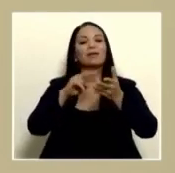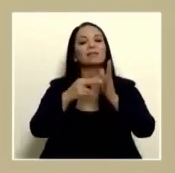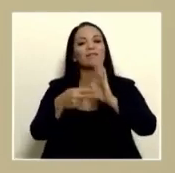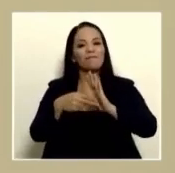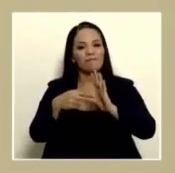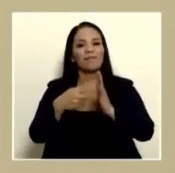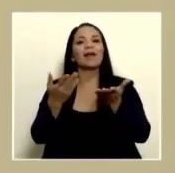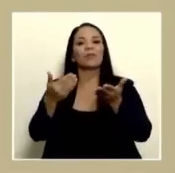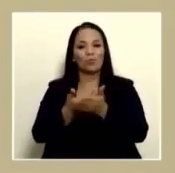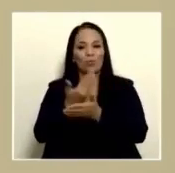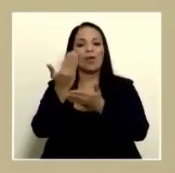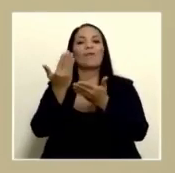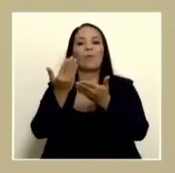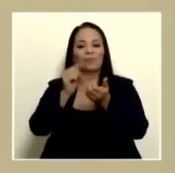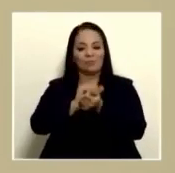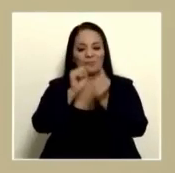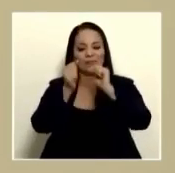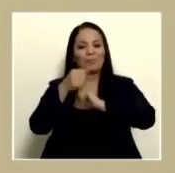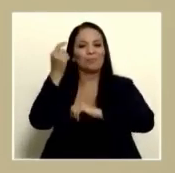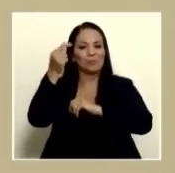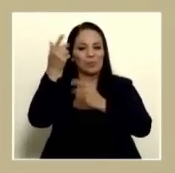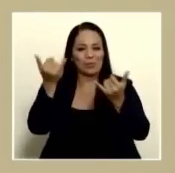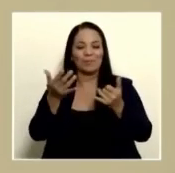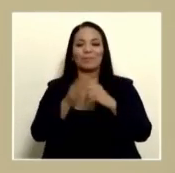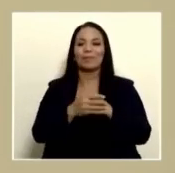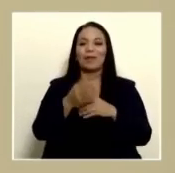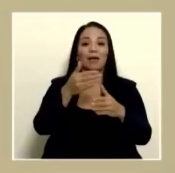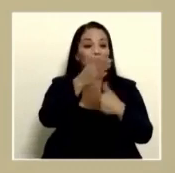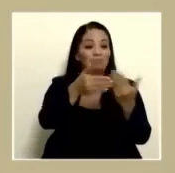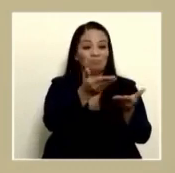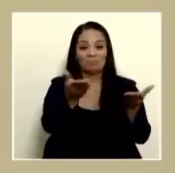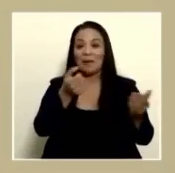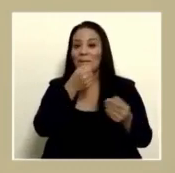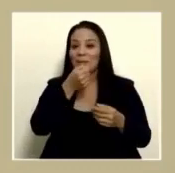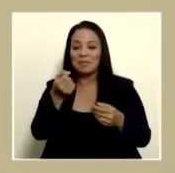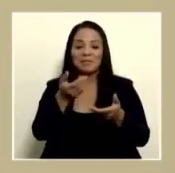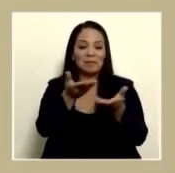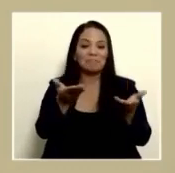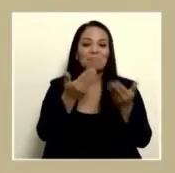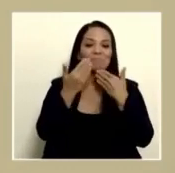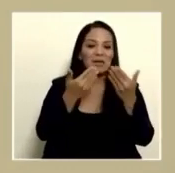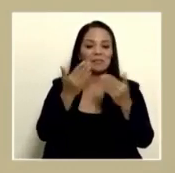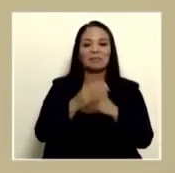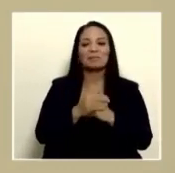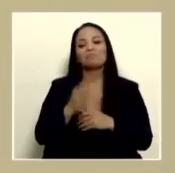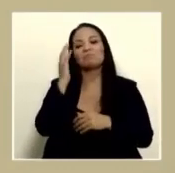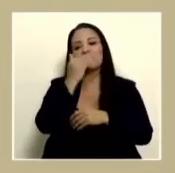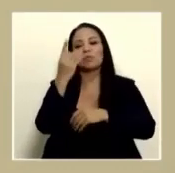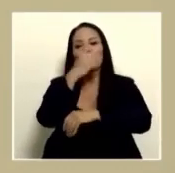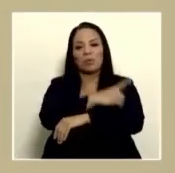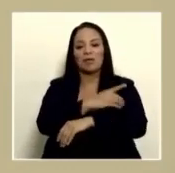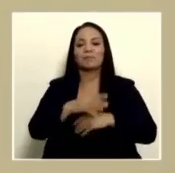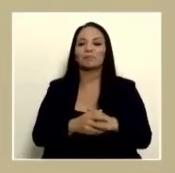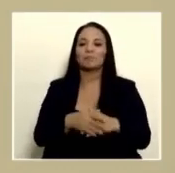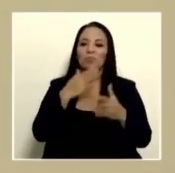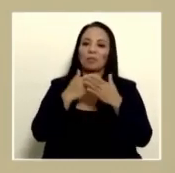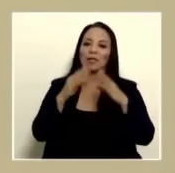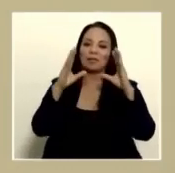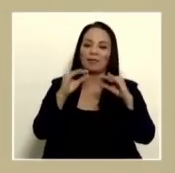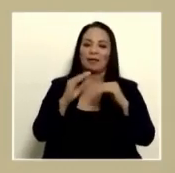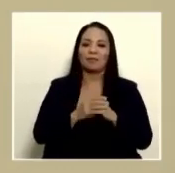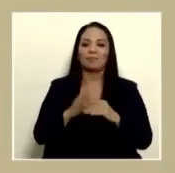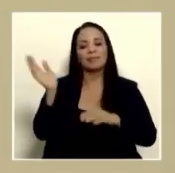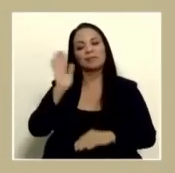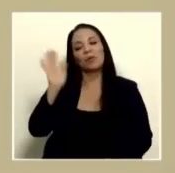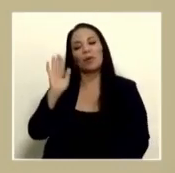esa nueva era a los señores y señores de la prensa muchísimas gracias que pasen un lindo día una buena tarde